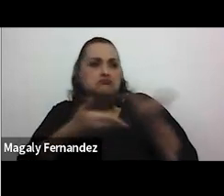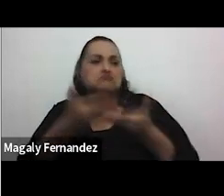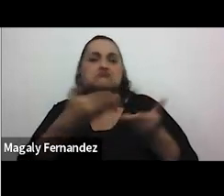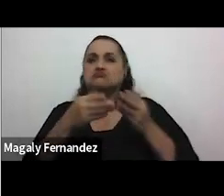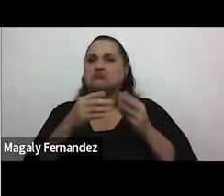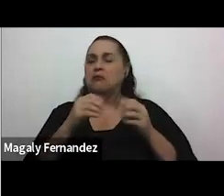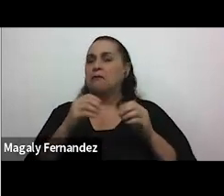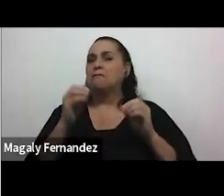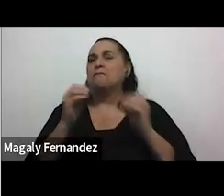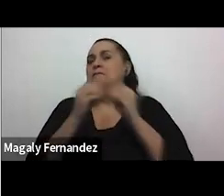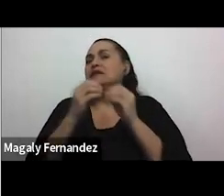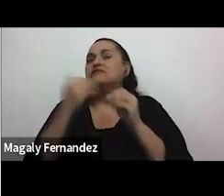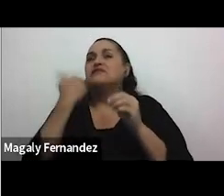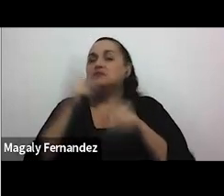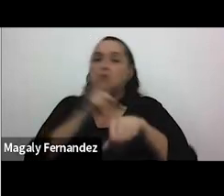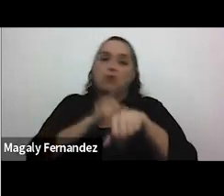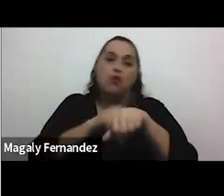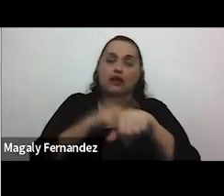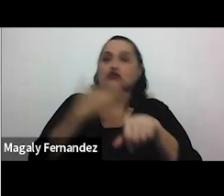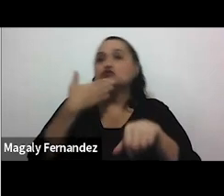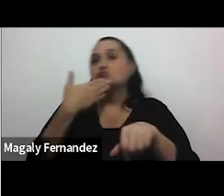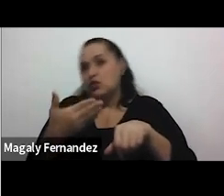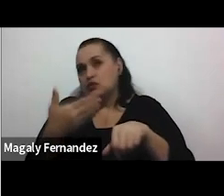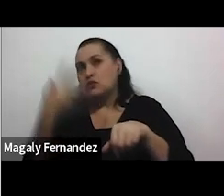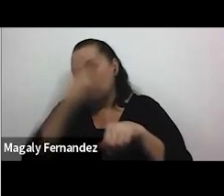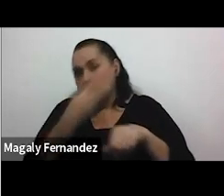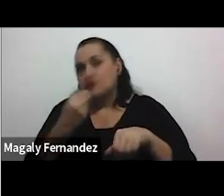llena de momentos agradables